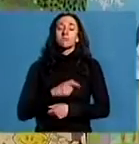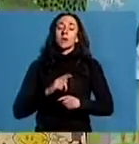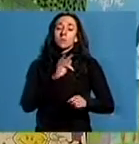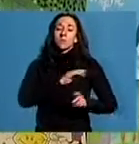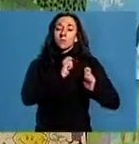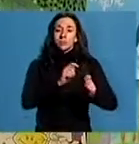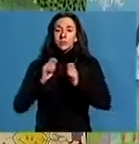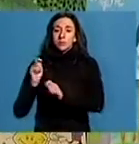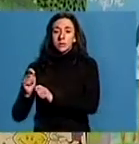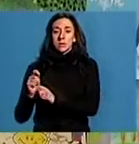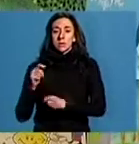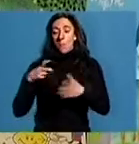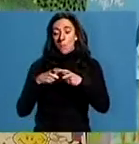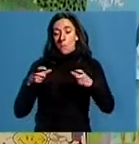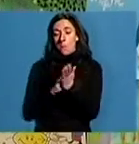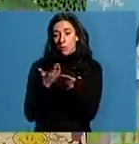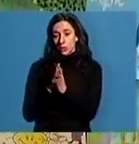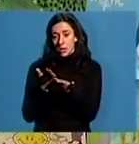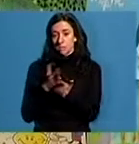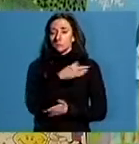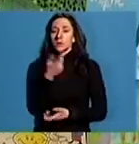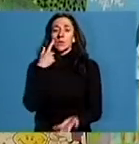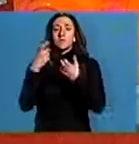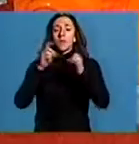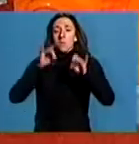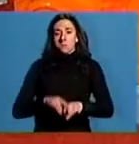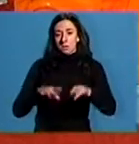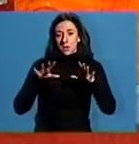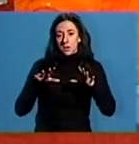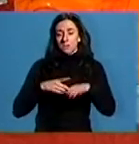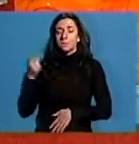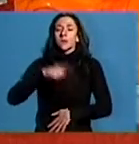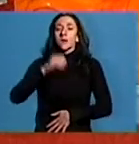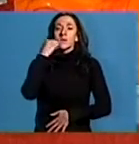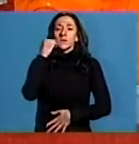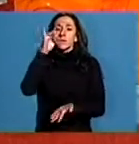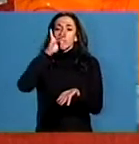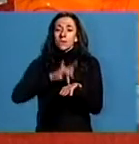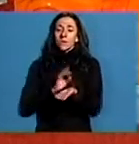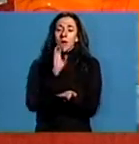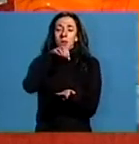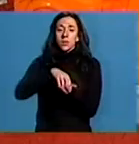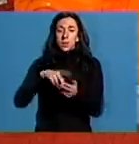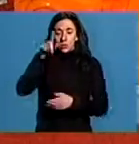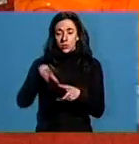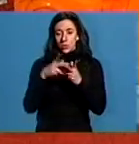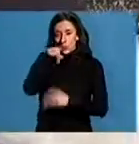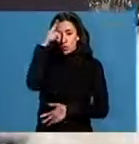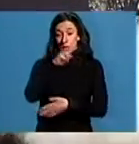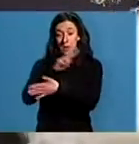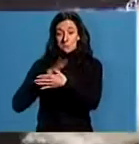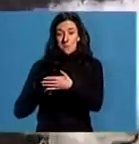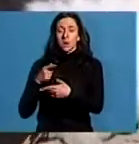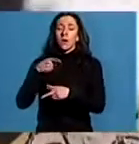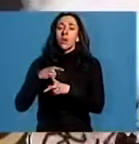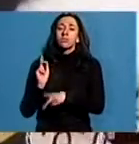premios do Certame de Postais do Nadal e un espectáculo de maixa. Tamén o sábado celebrarase no Centro Sociocultural de Meira un